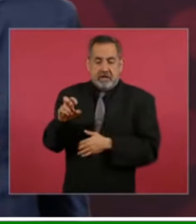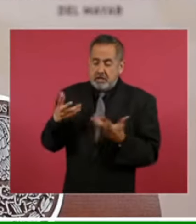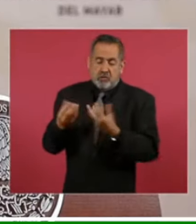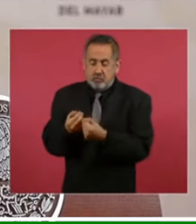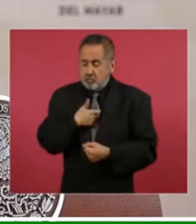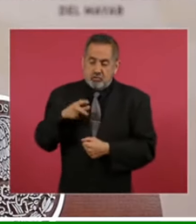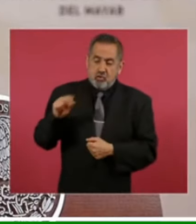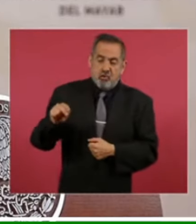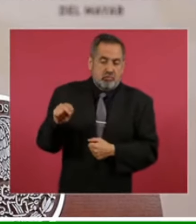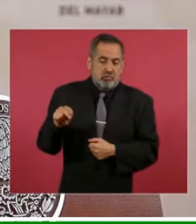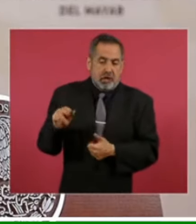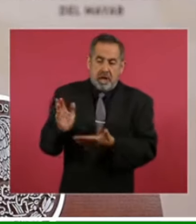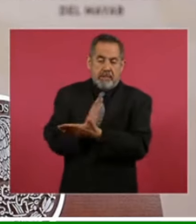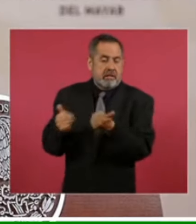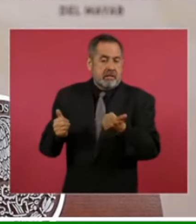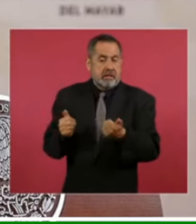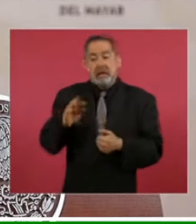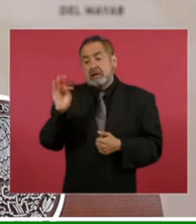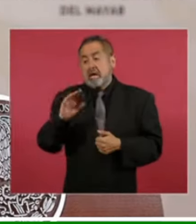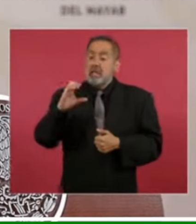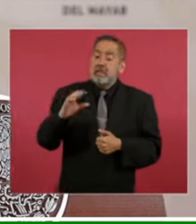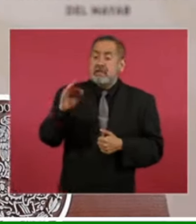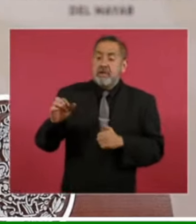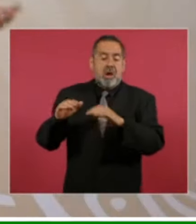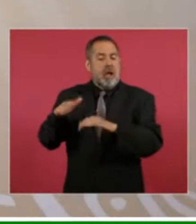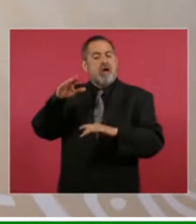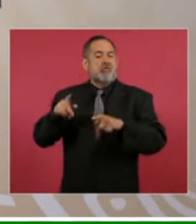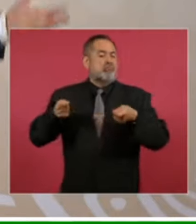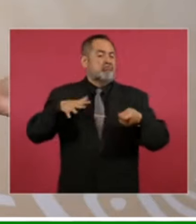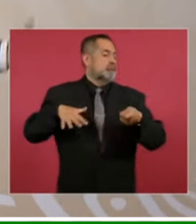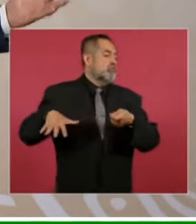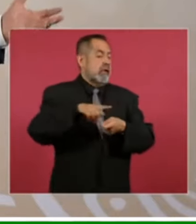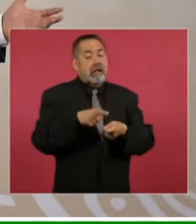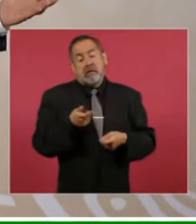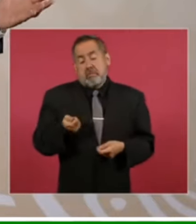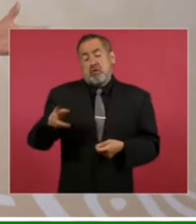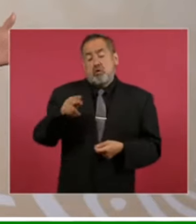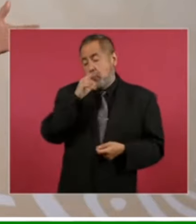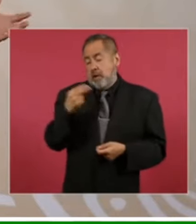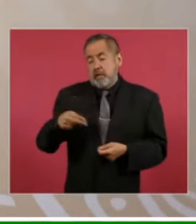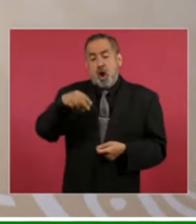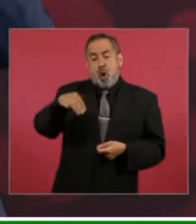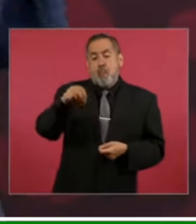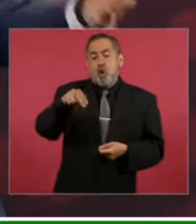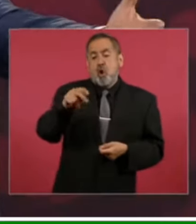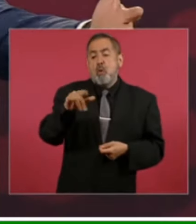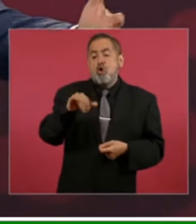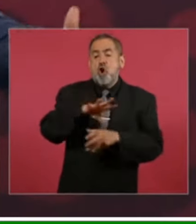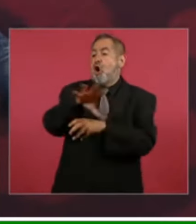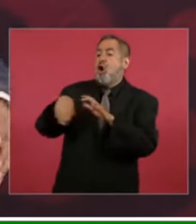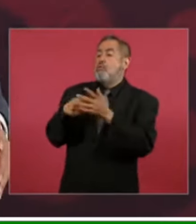porque si no la Comisión Federal de Electricidad se convierte en un monopolio. Ese es